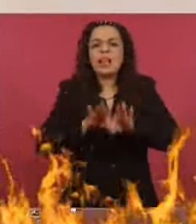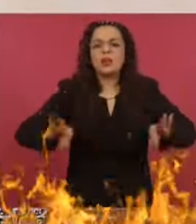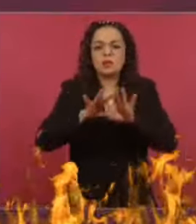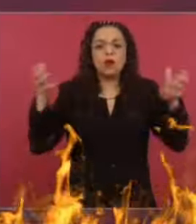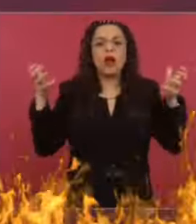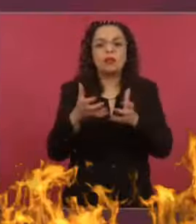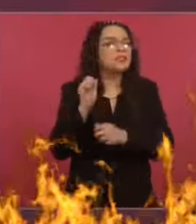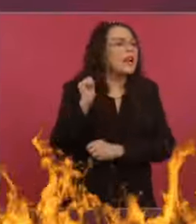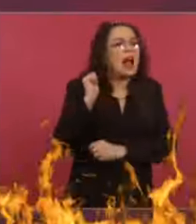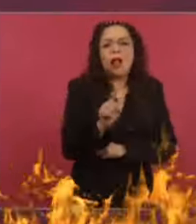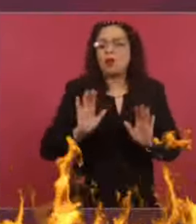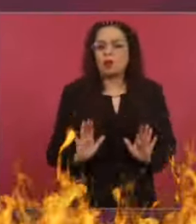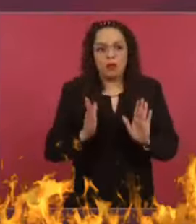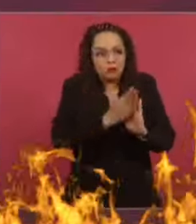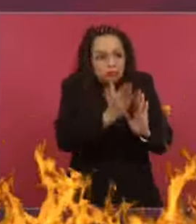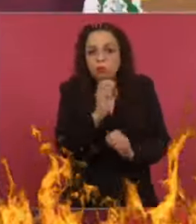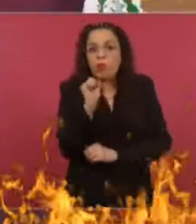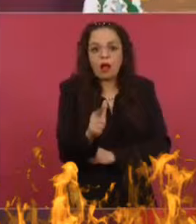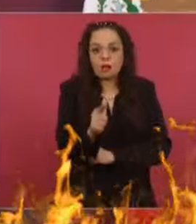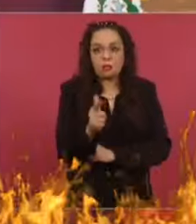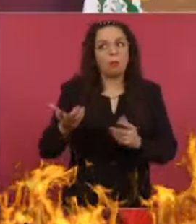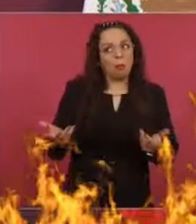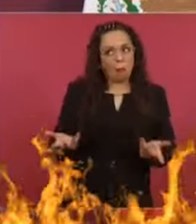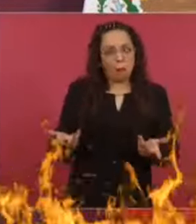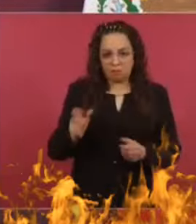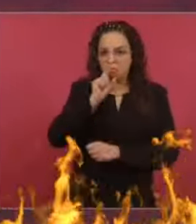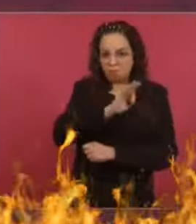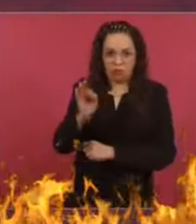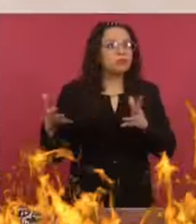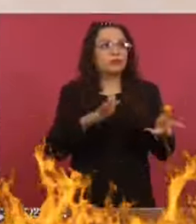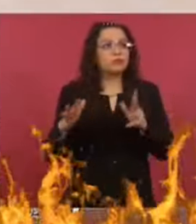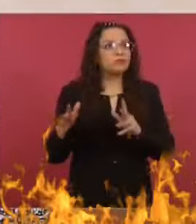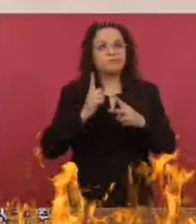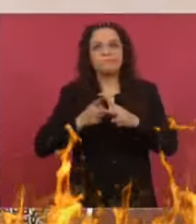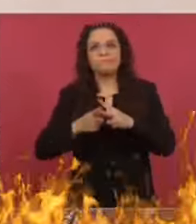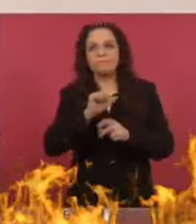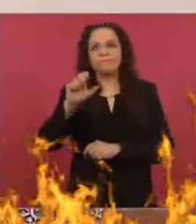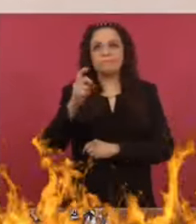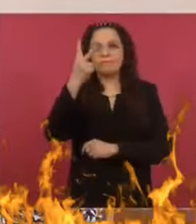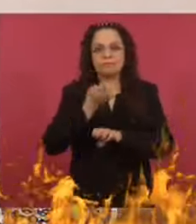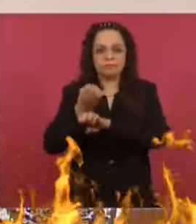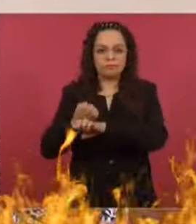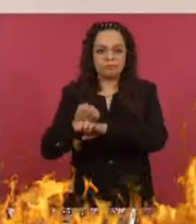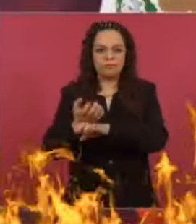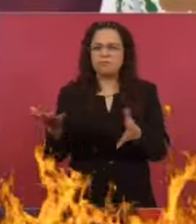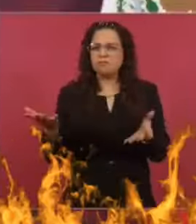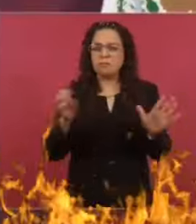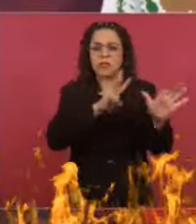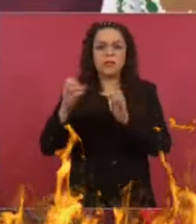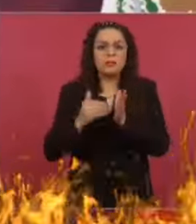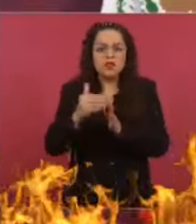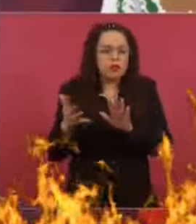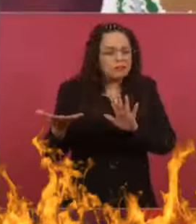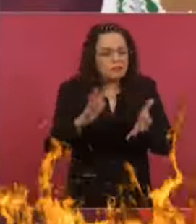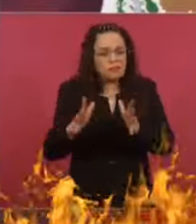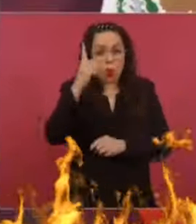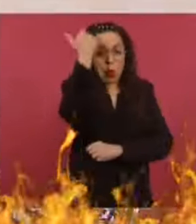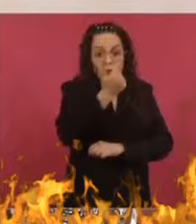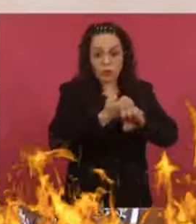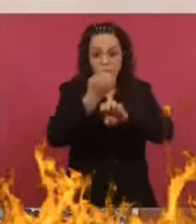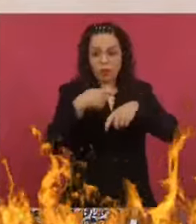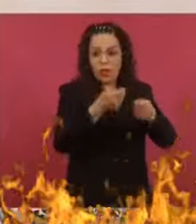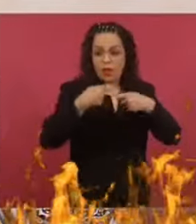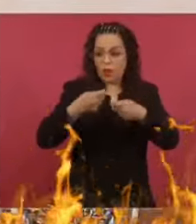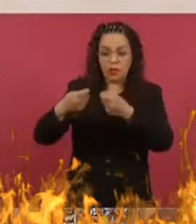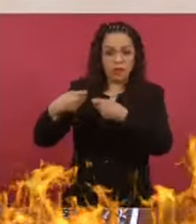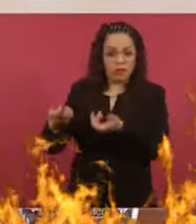Eso sería también Son 15 mil millones, pues les alcanzaría para como 300 millones Más o menos No, más